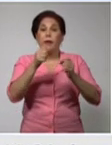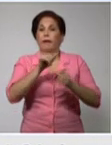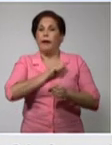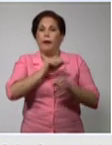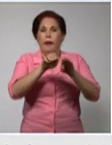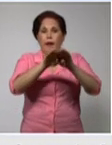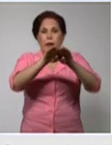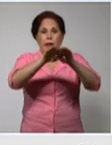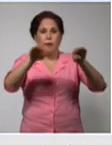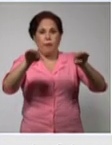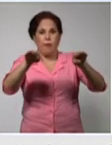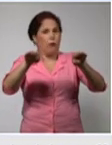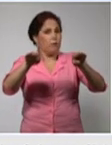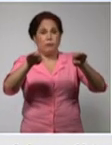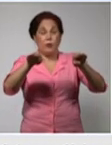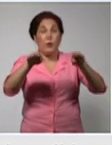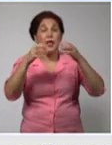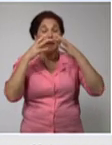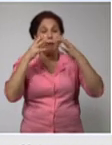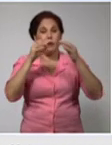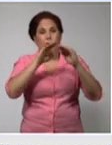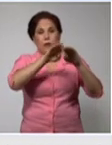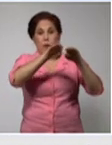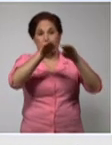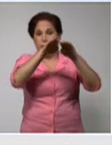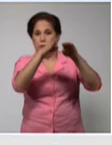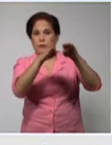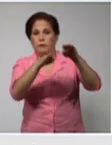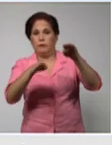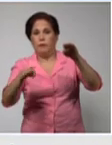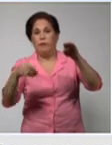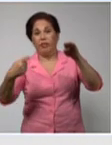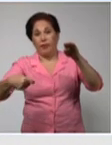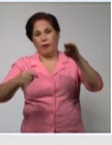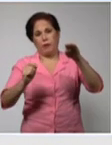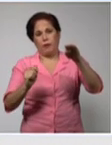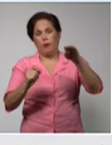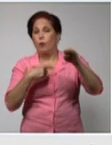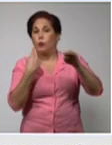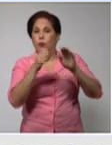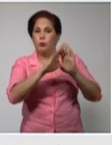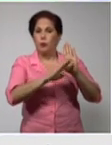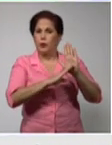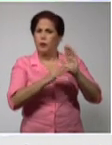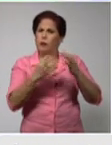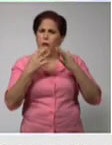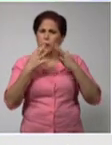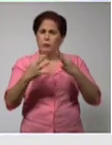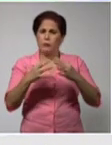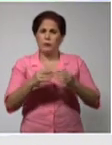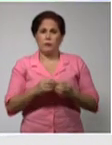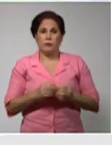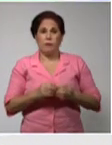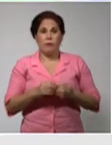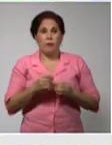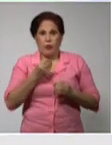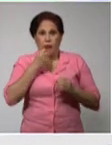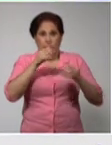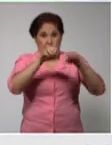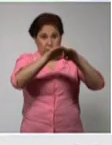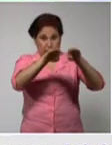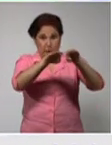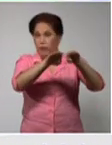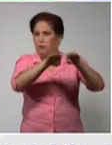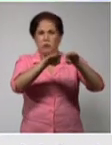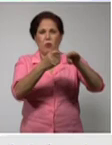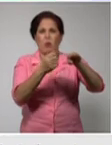importante es que empiece a bajar pero además con un bajón sostenido no